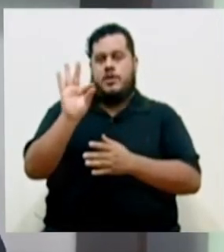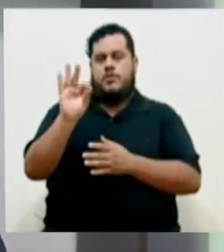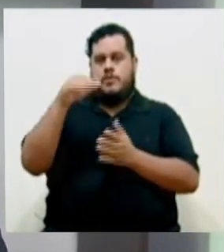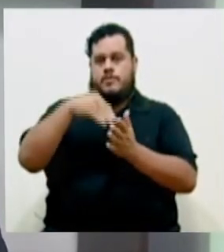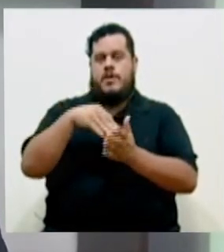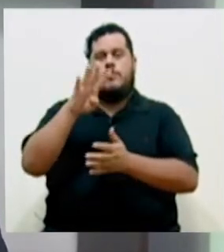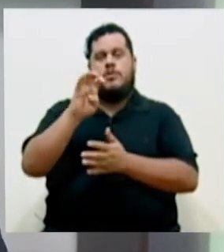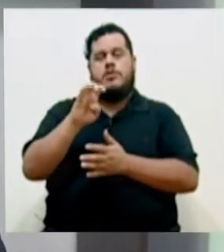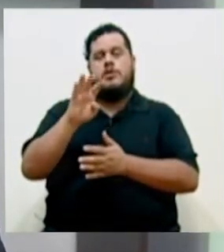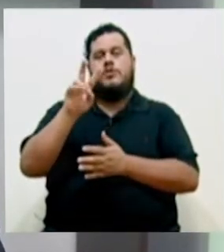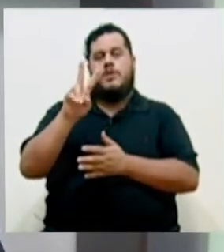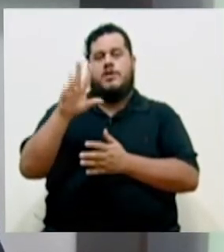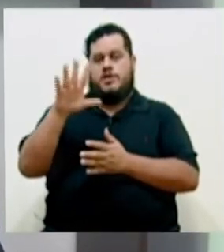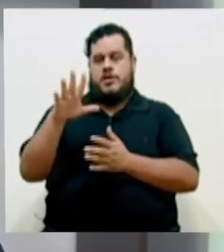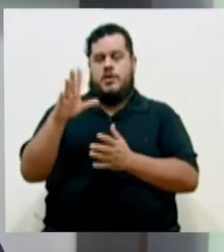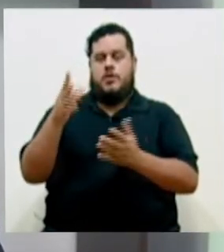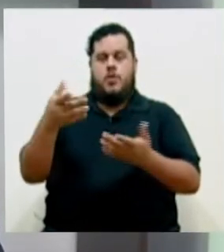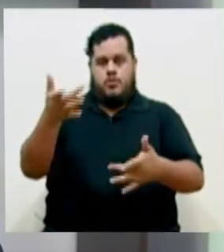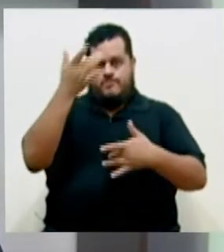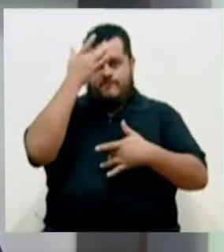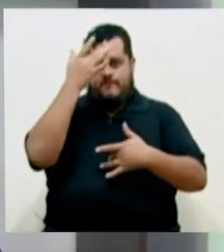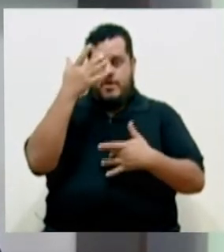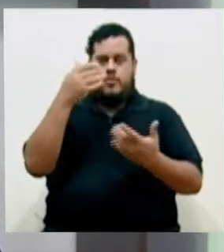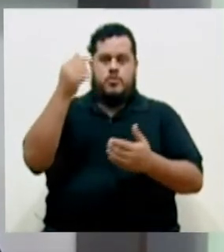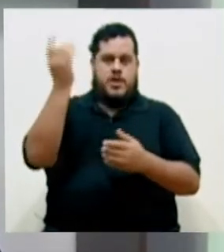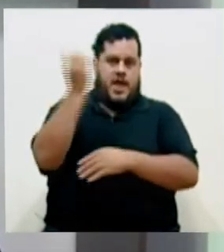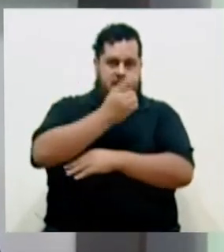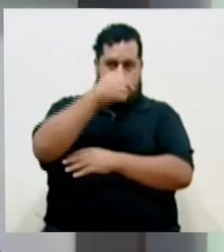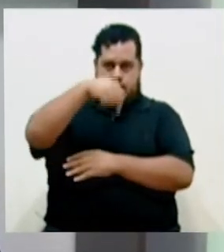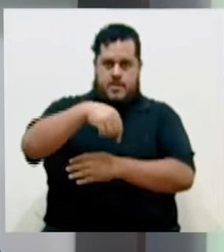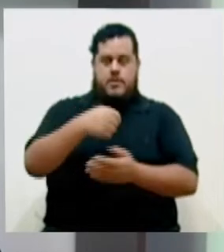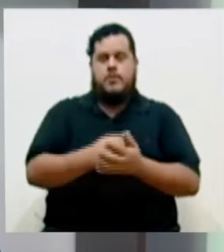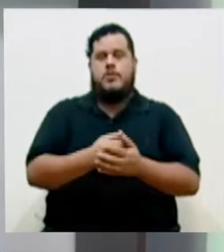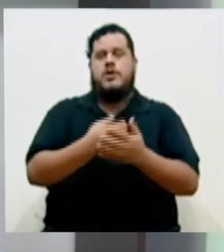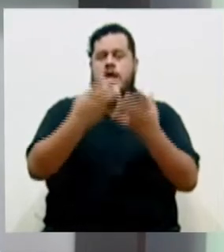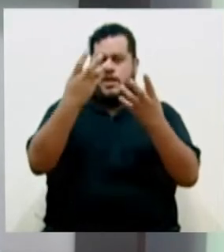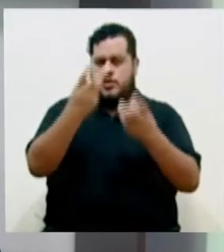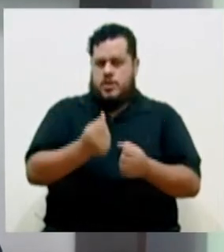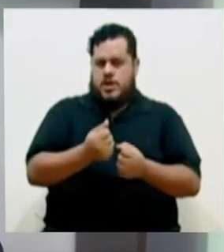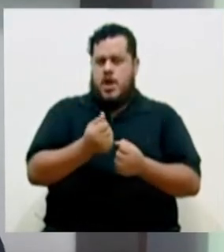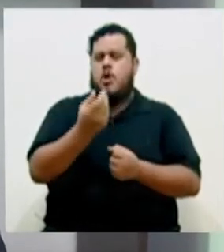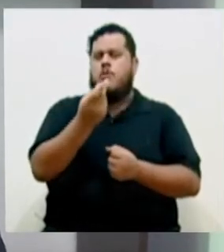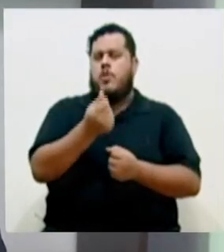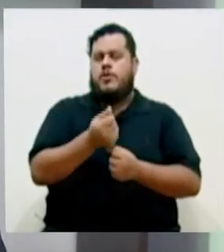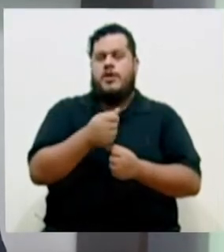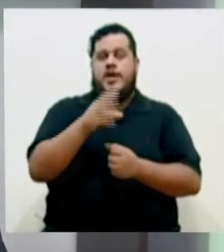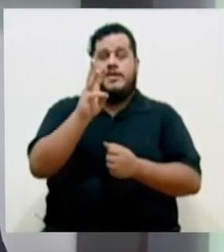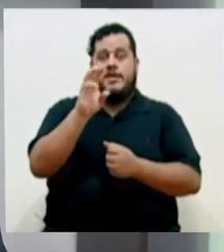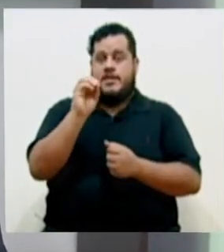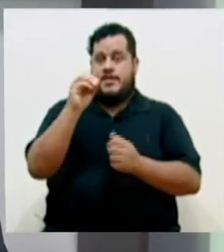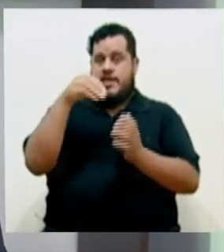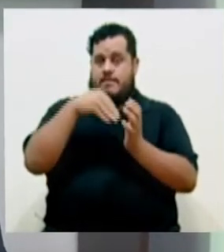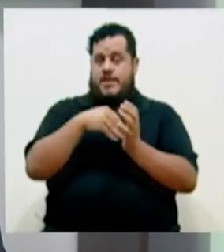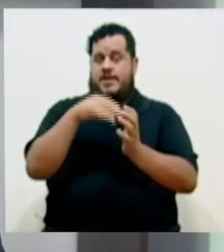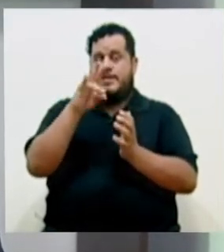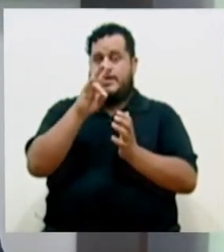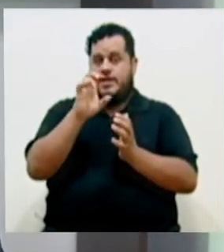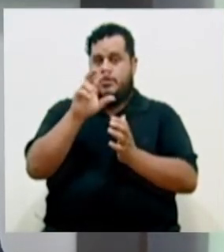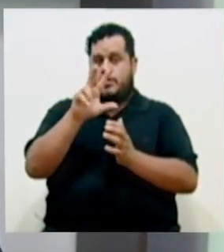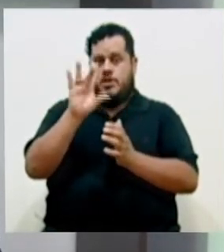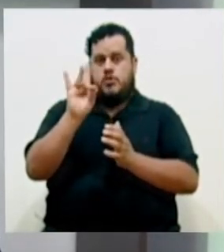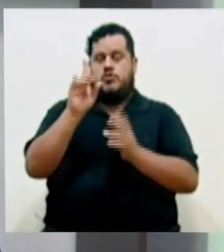de 99,425 casos confirmados al día de hoy. Se contabilizan 60